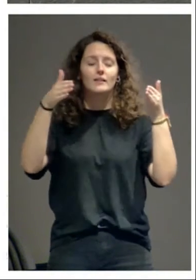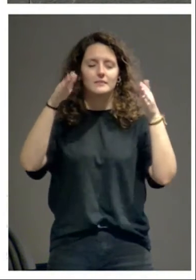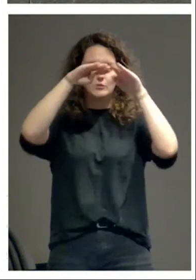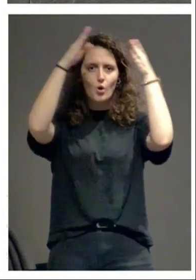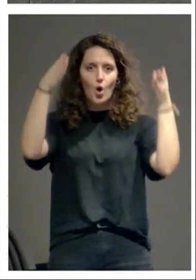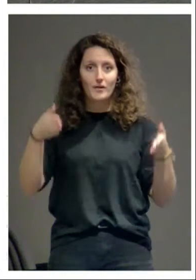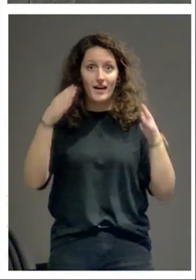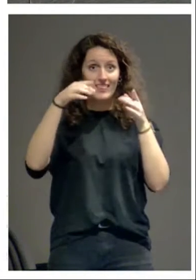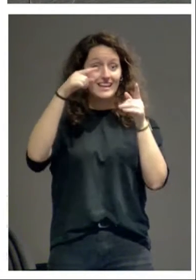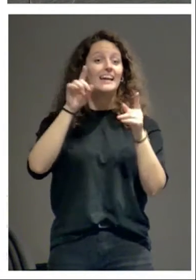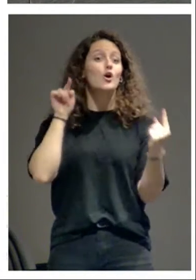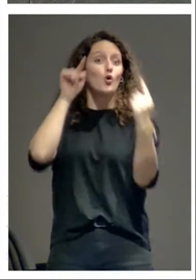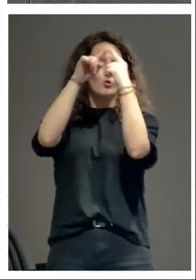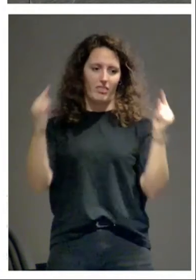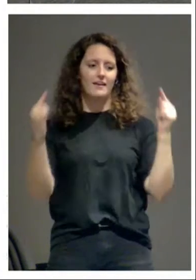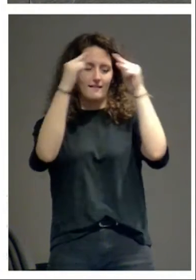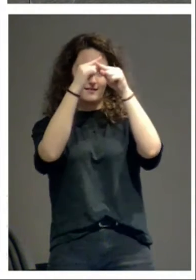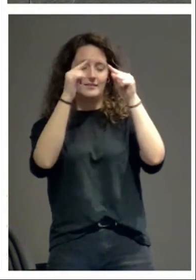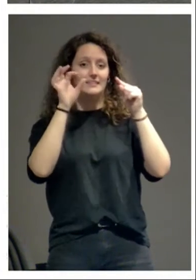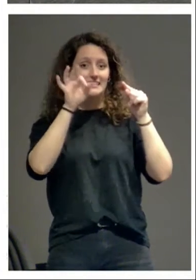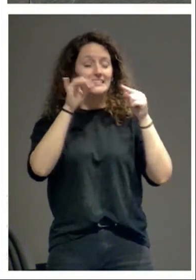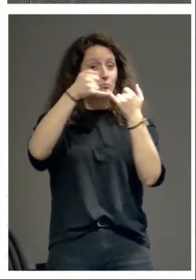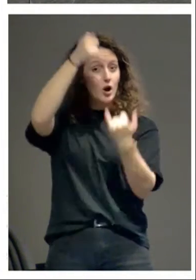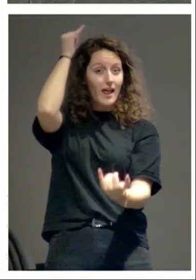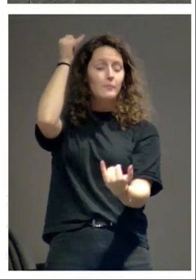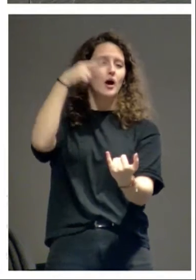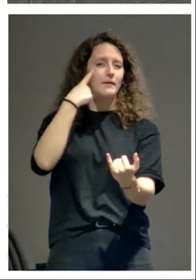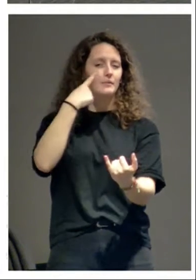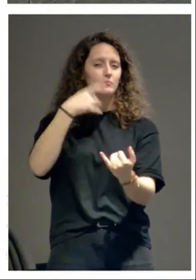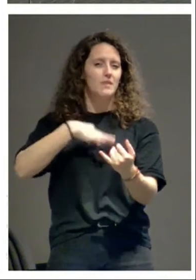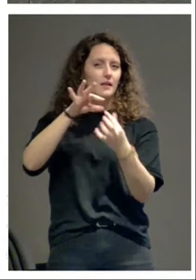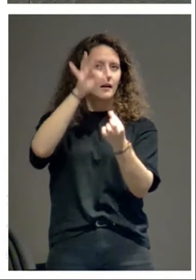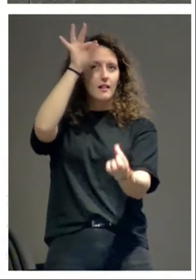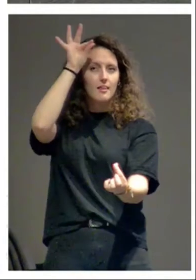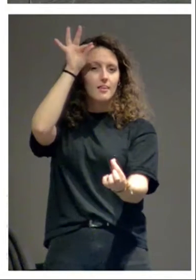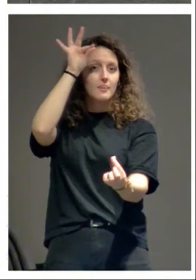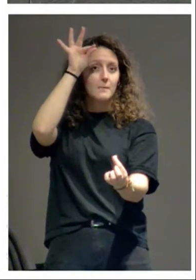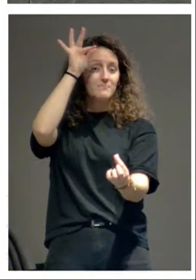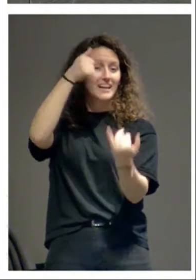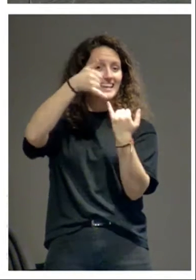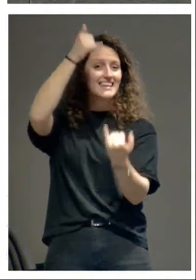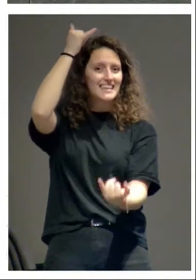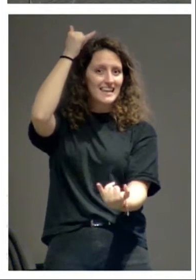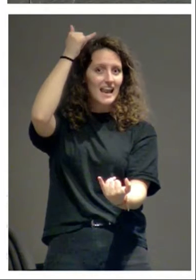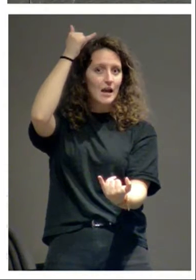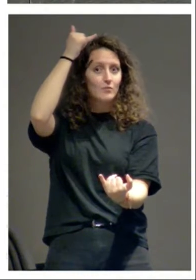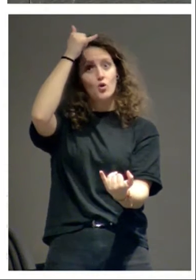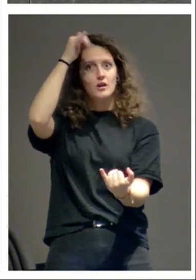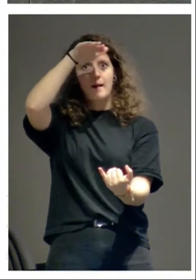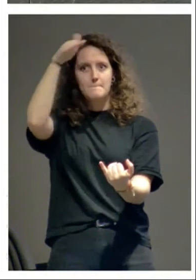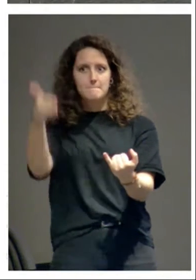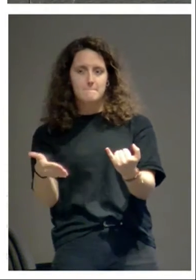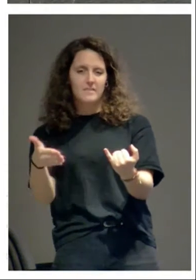cerca y puede medir la distancia que hay entre el nervio y el plemento,